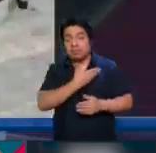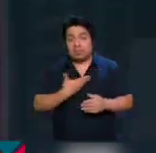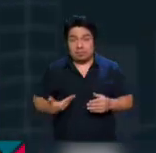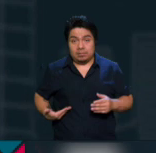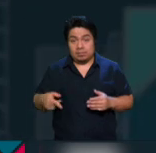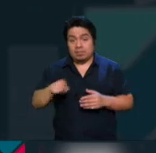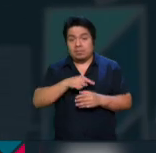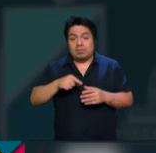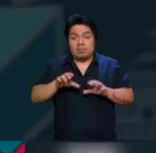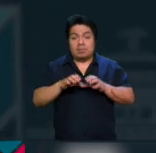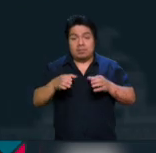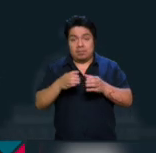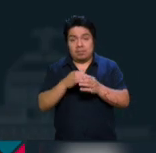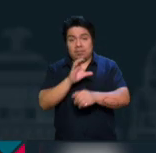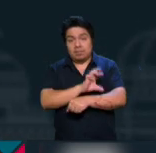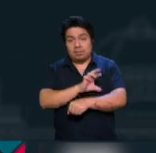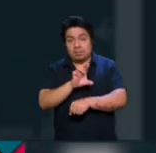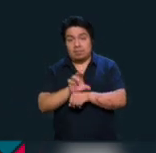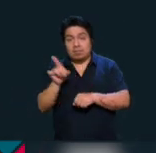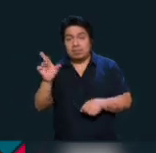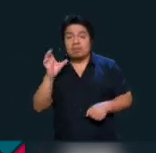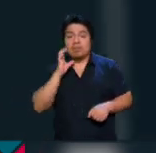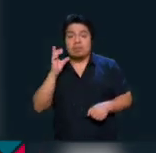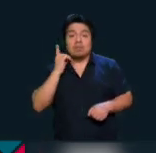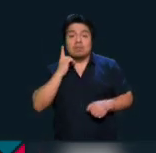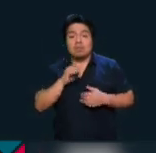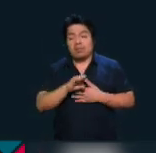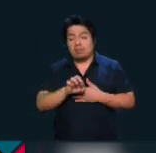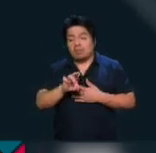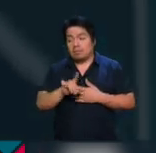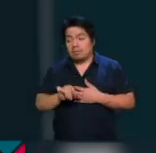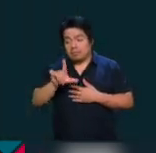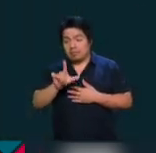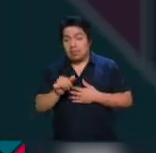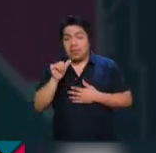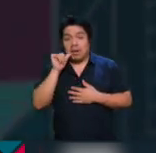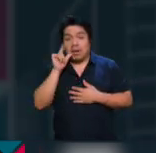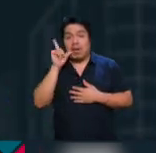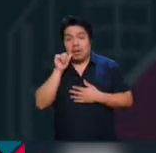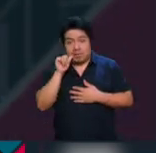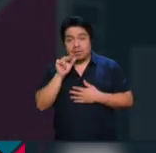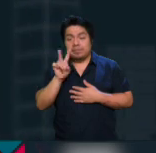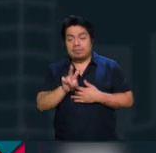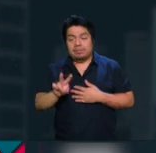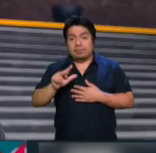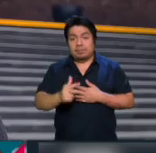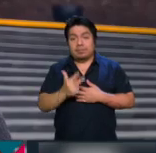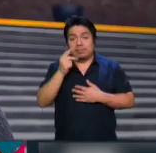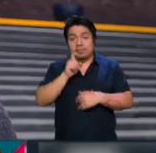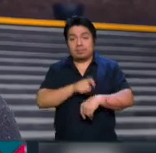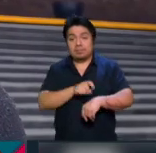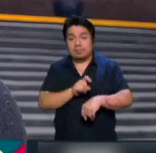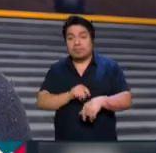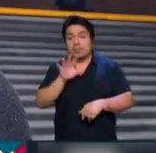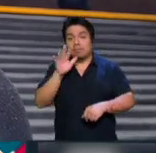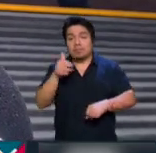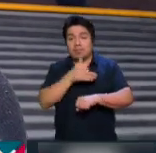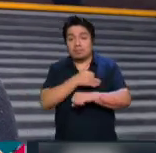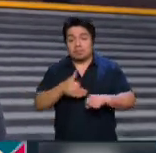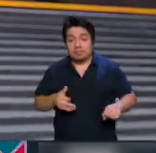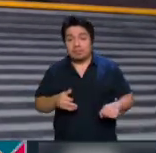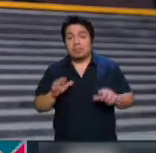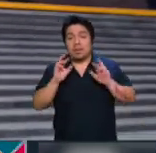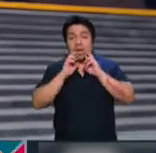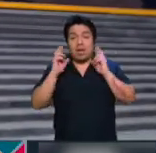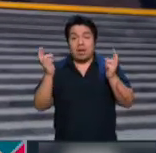de la Junta de Coordinación Política en la Cámara de Diputados, Ricardo Monreal, informó que mañana, viernes 13 de septiembre, a las 5 de la tarde, se llevará a cabo